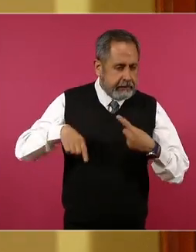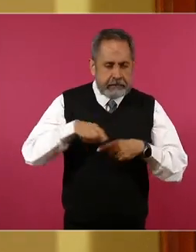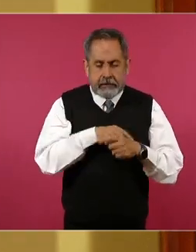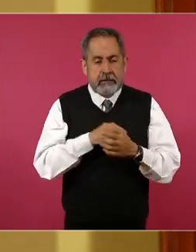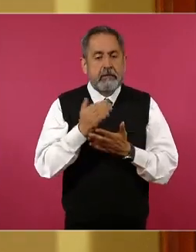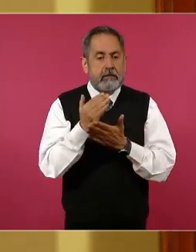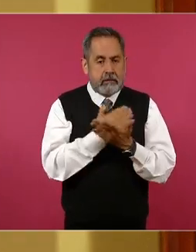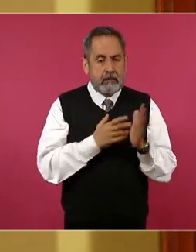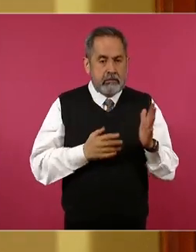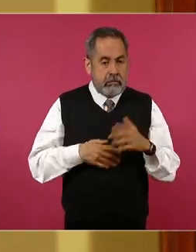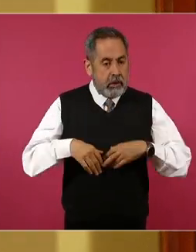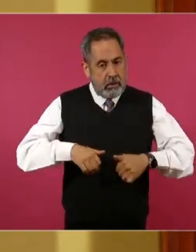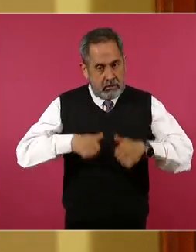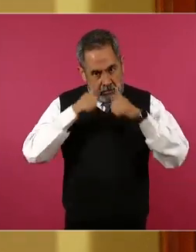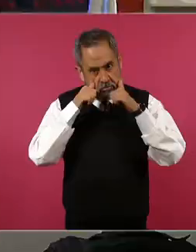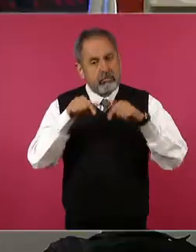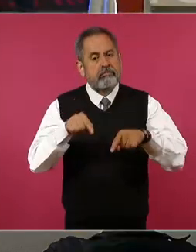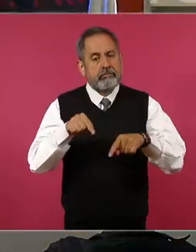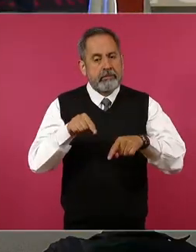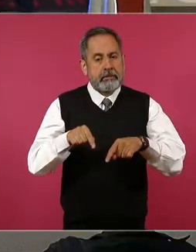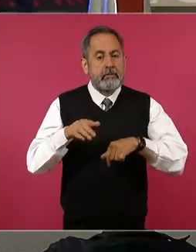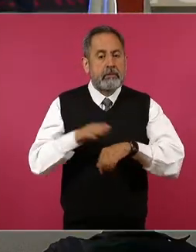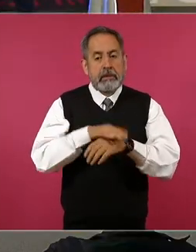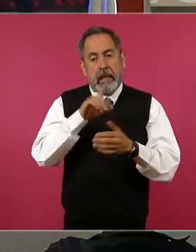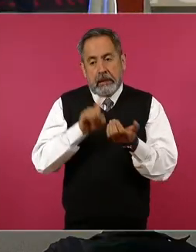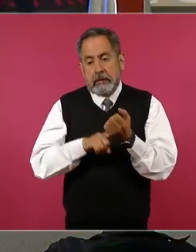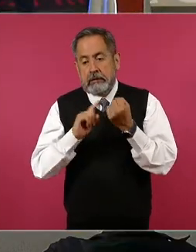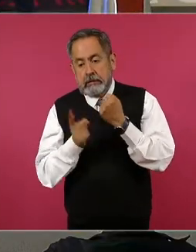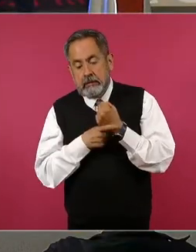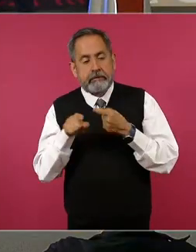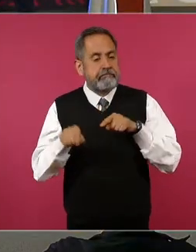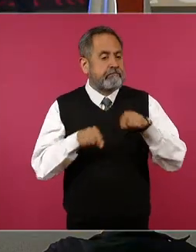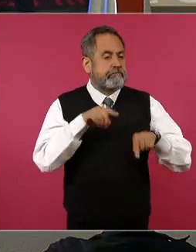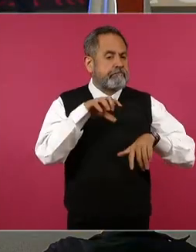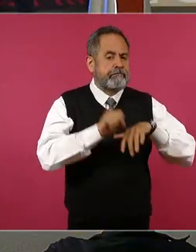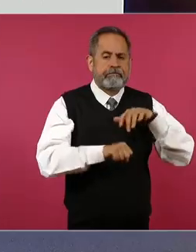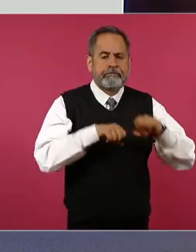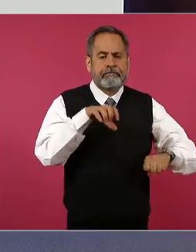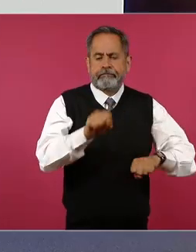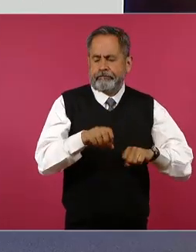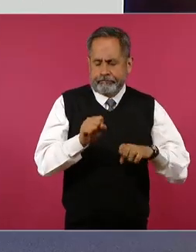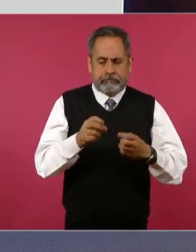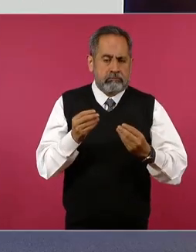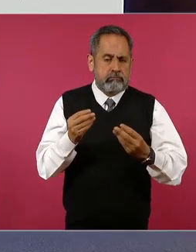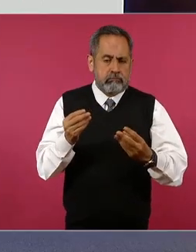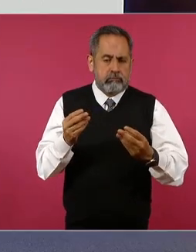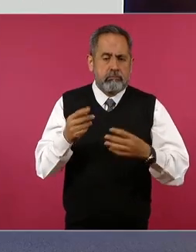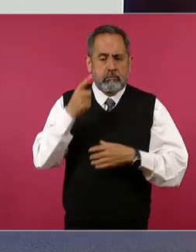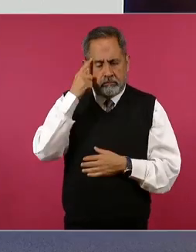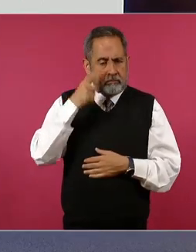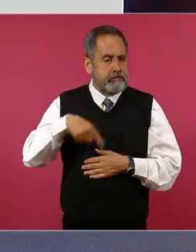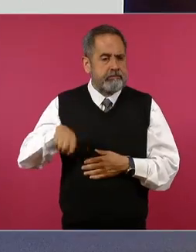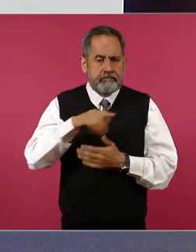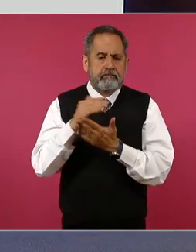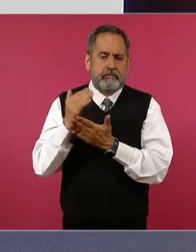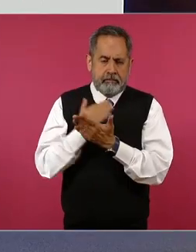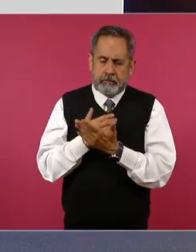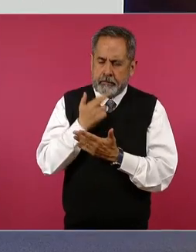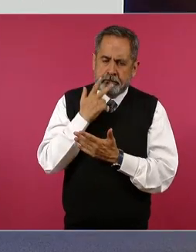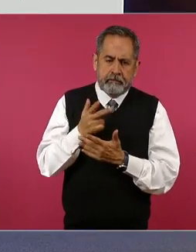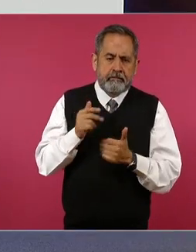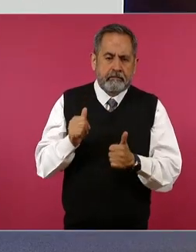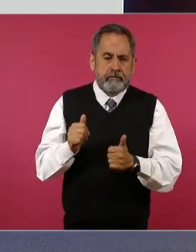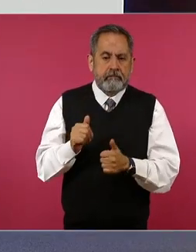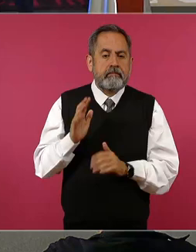ponga atención a este delito, sino porque hay muchas detenciones. Eso es parte de las razones